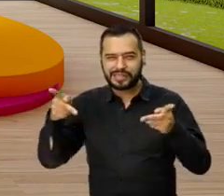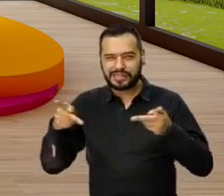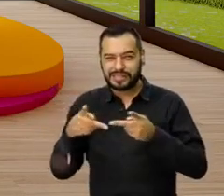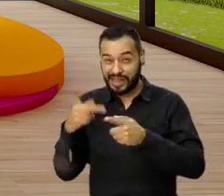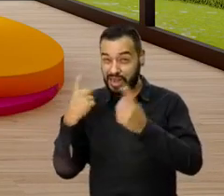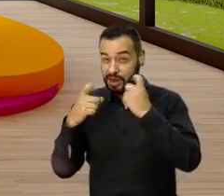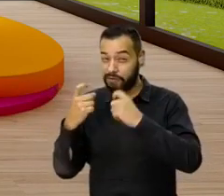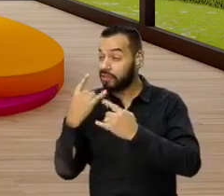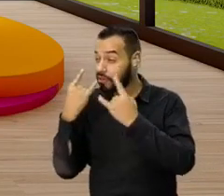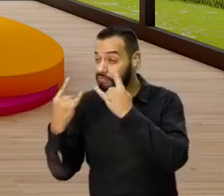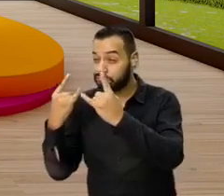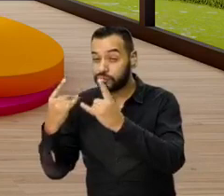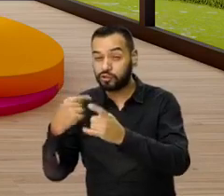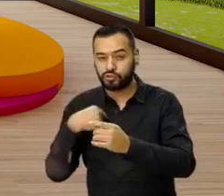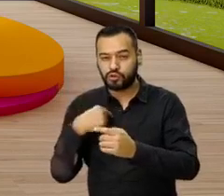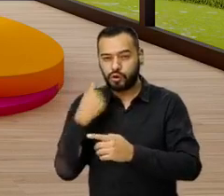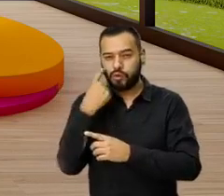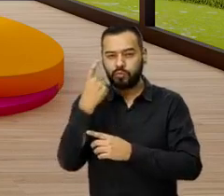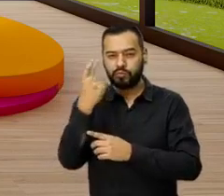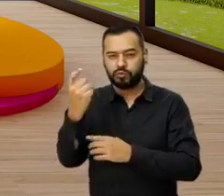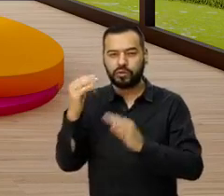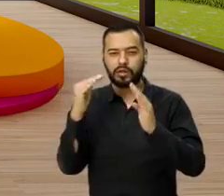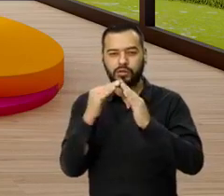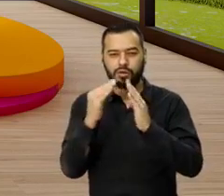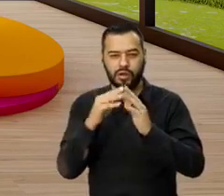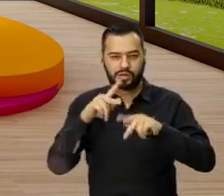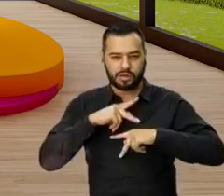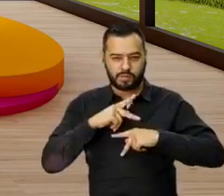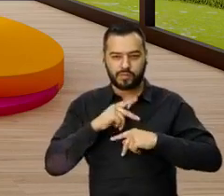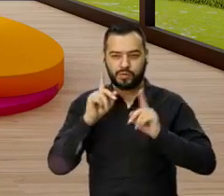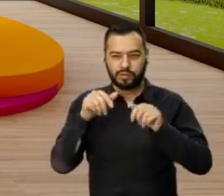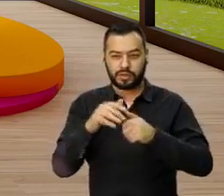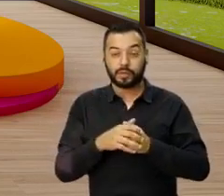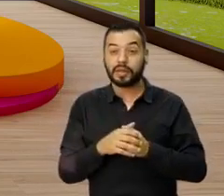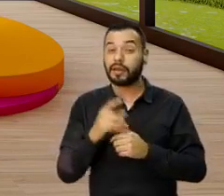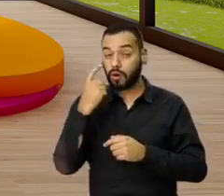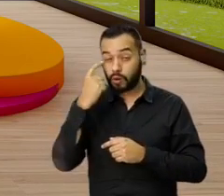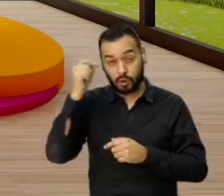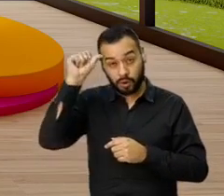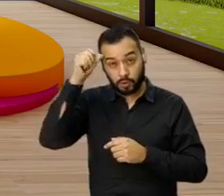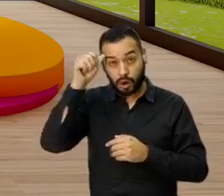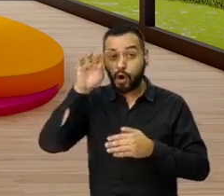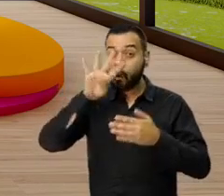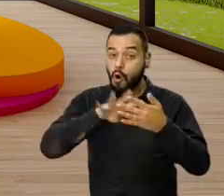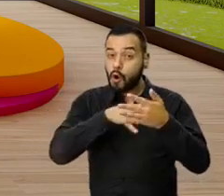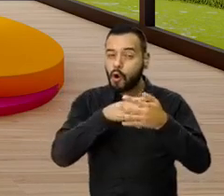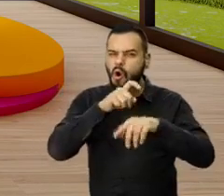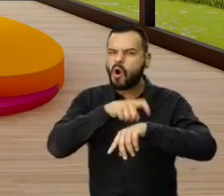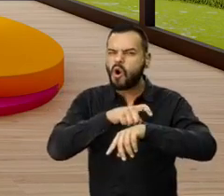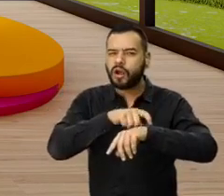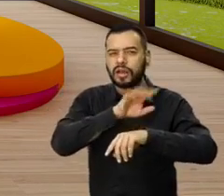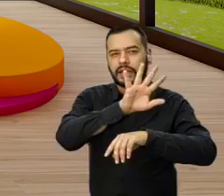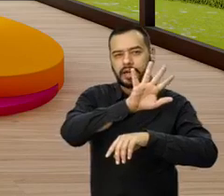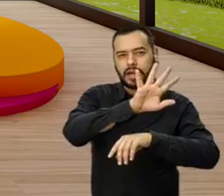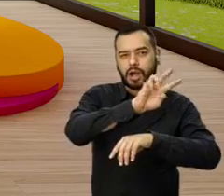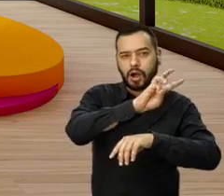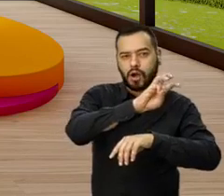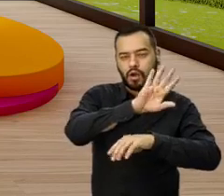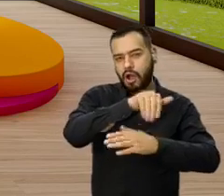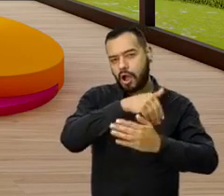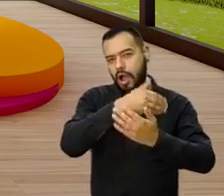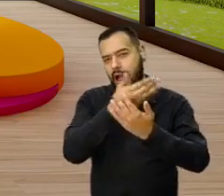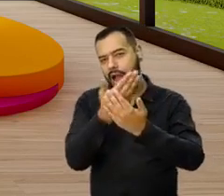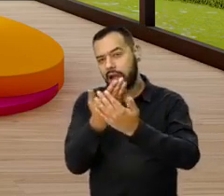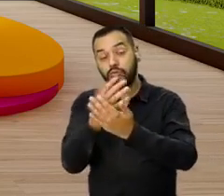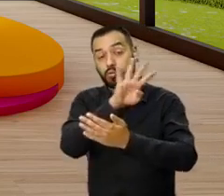porque me interesa, estoy buscando vivienda propia también, así que... Recuerda que el horario es de 9 a 5 de la tarde, todos los días, en ese